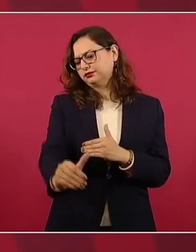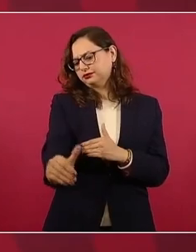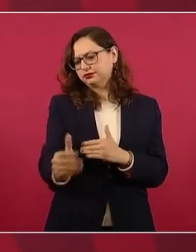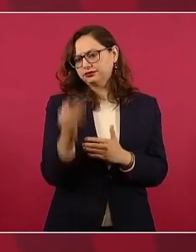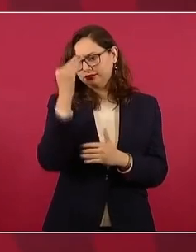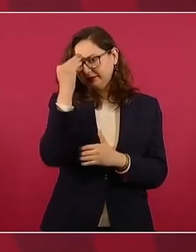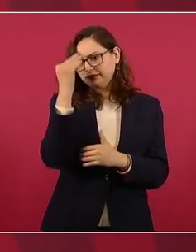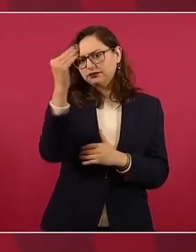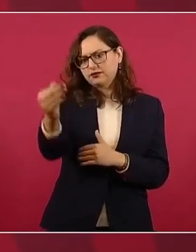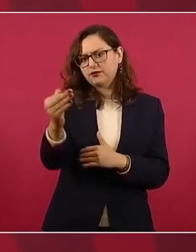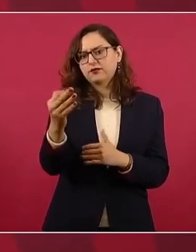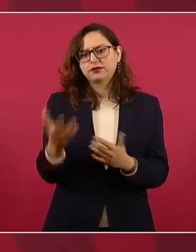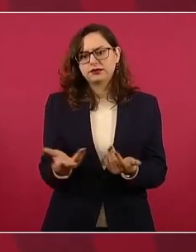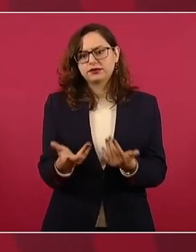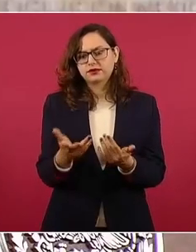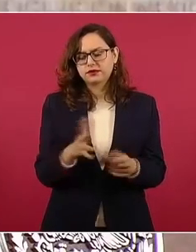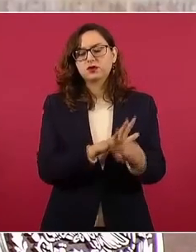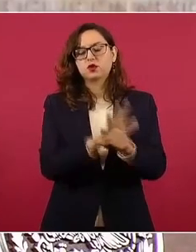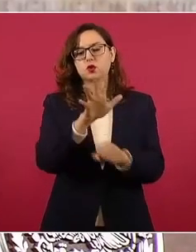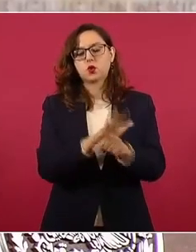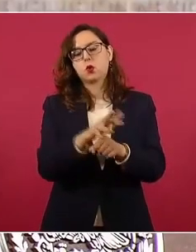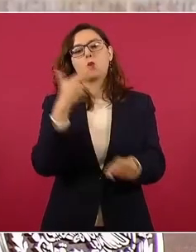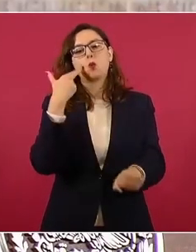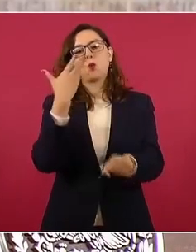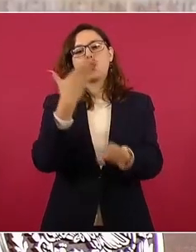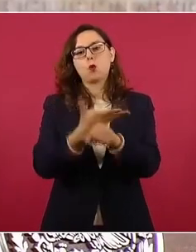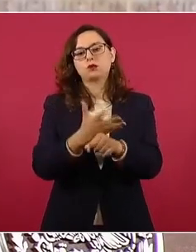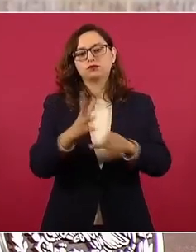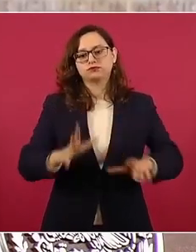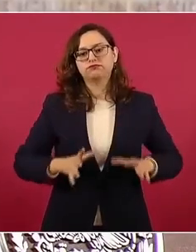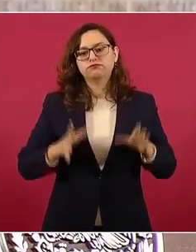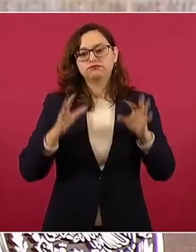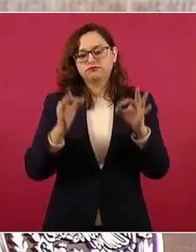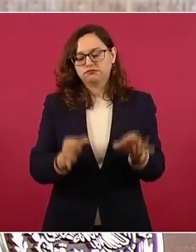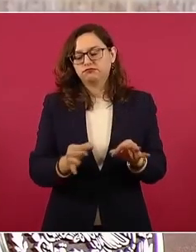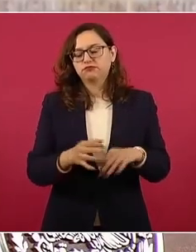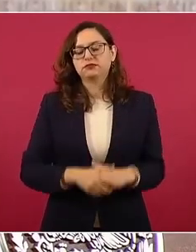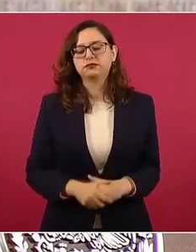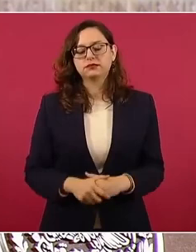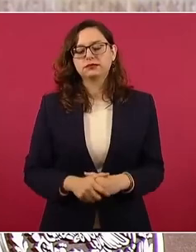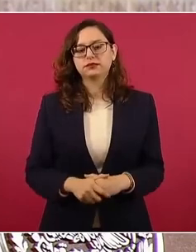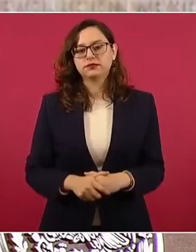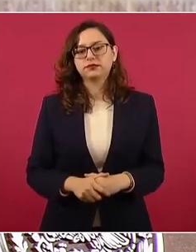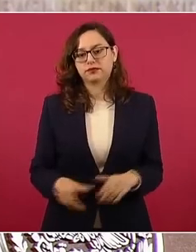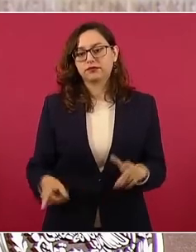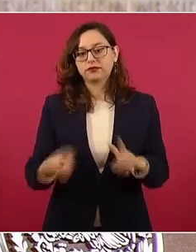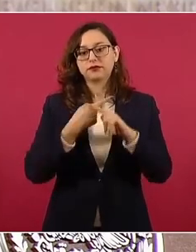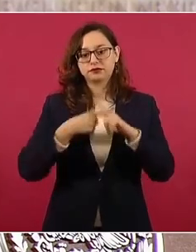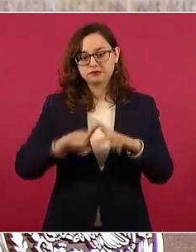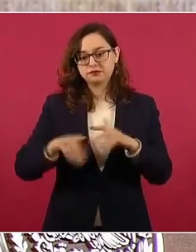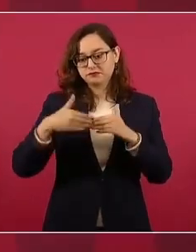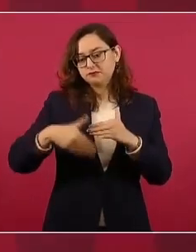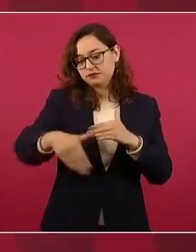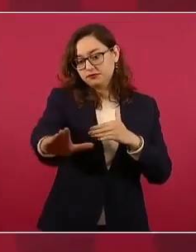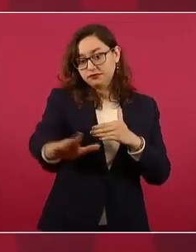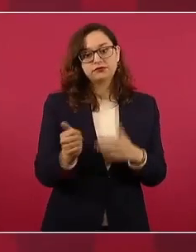administrar esta empresa de la nación, a partir de ahí. Pero